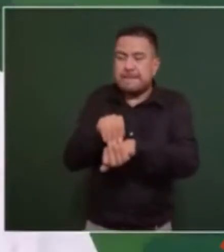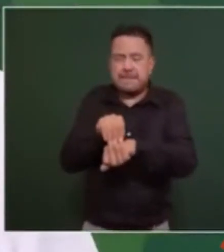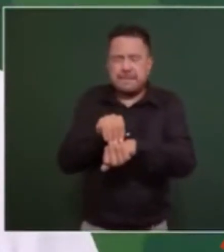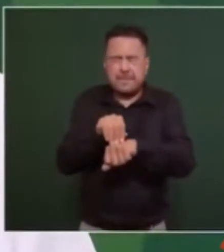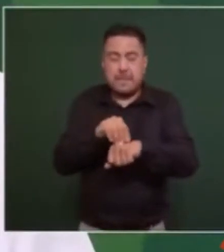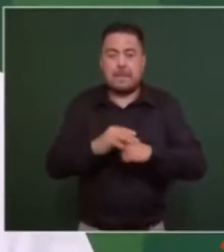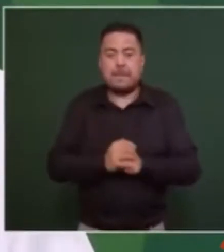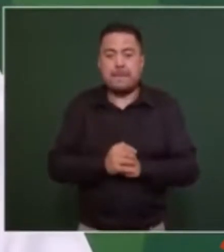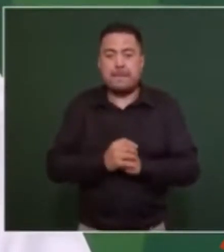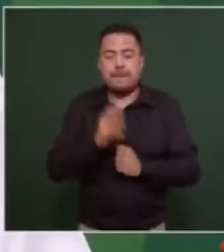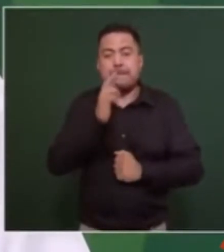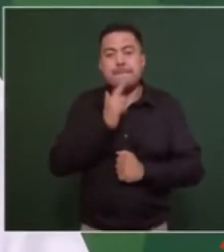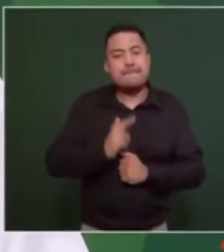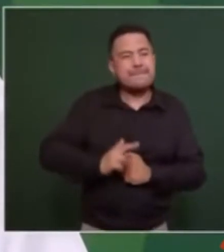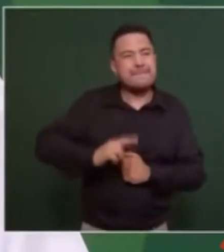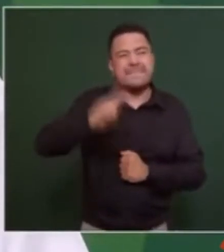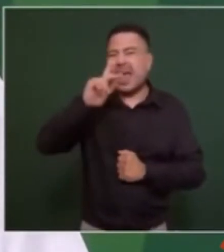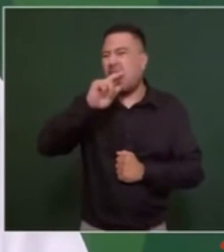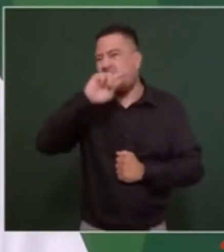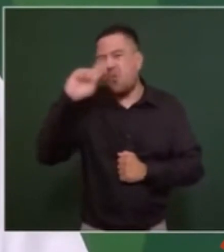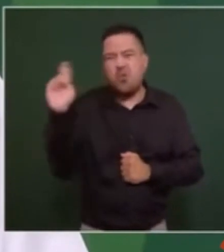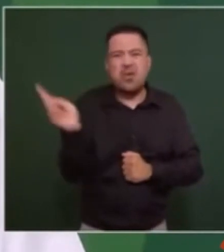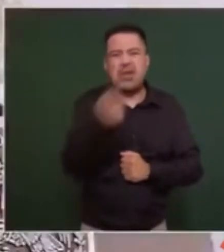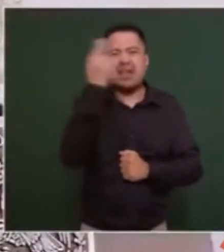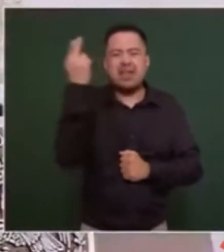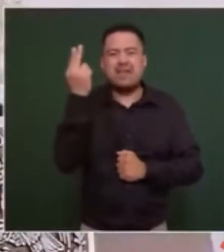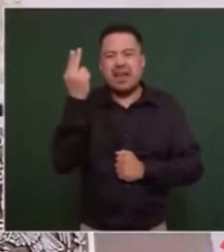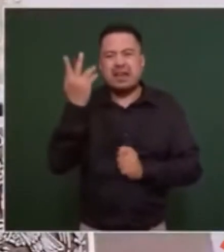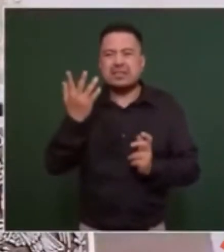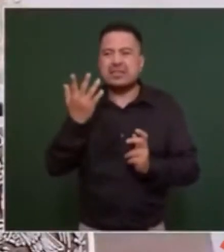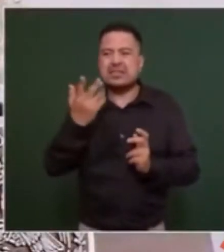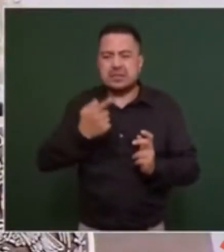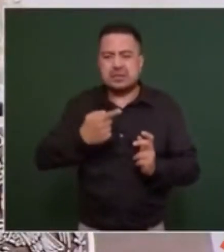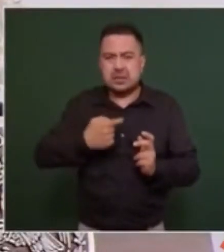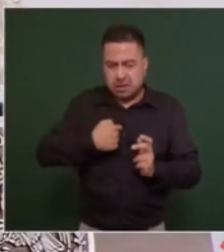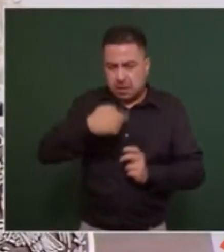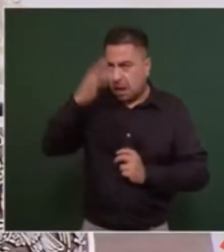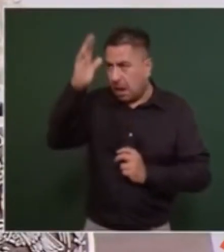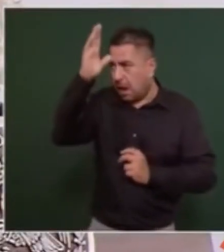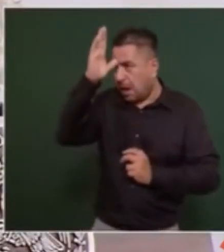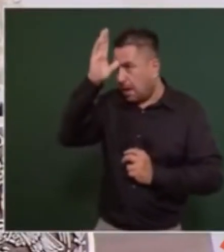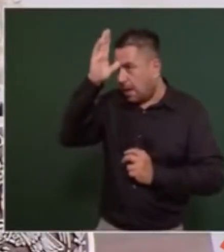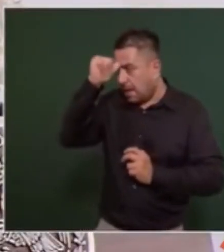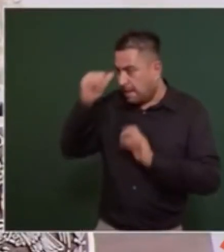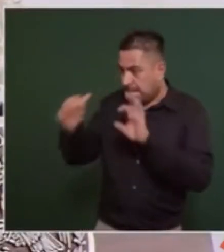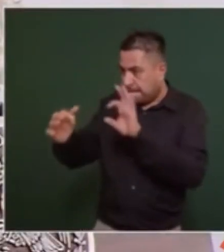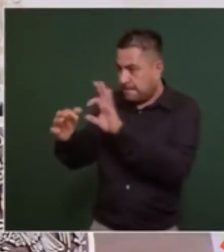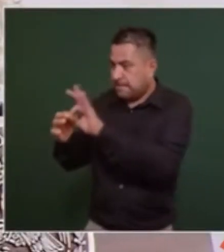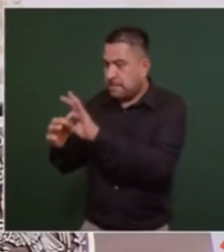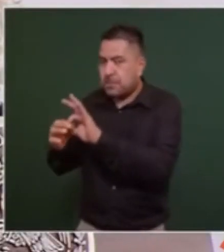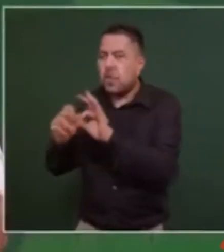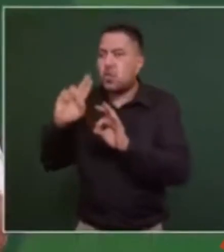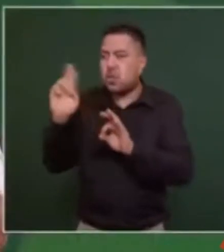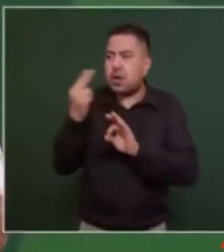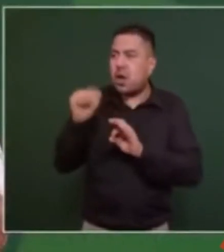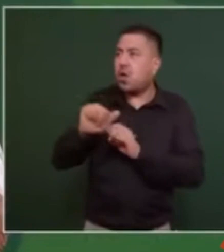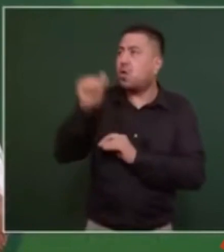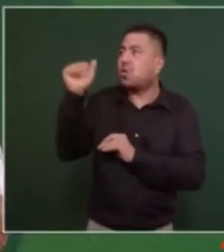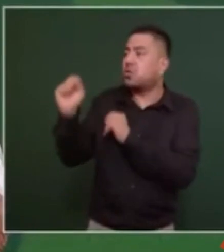la mejor universidad. Vamos a tener acuerdos con universidades de otros países